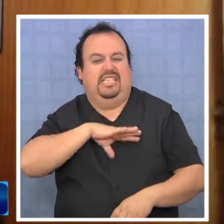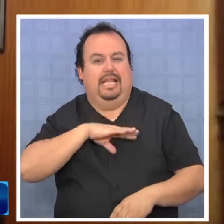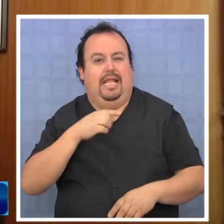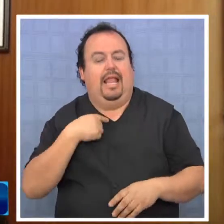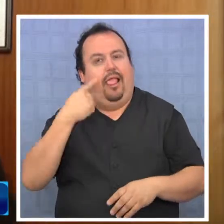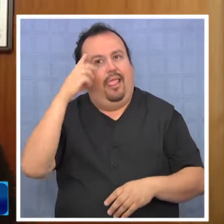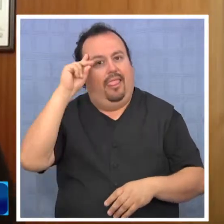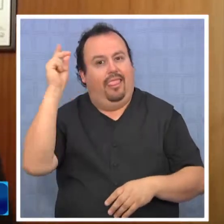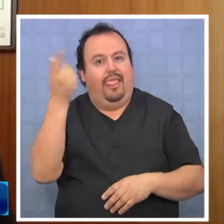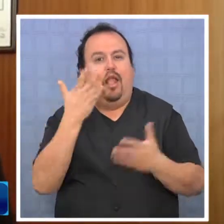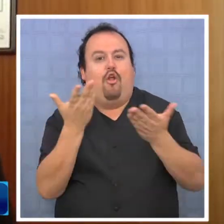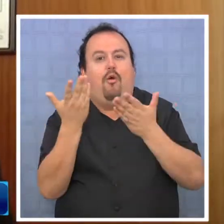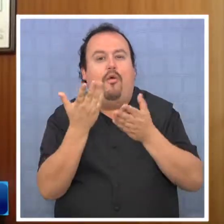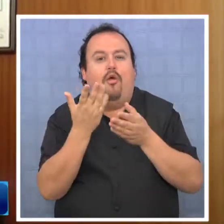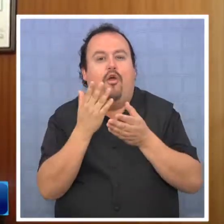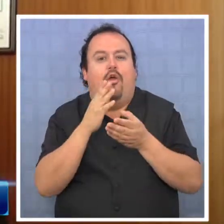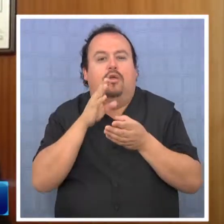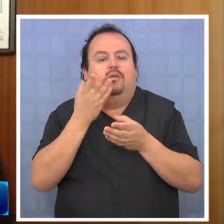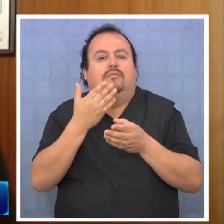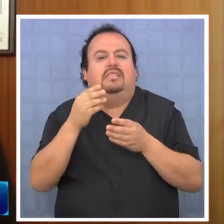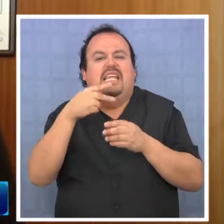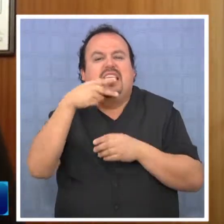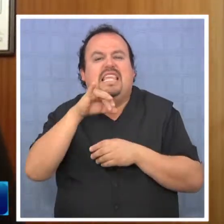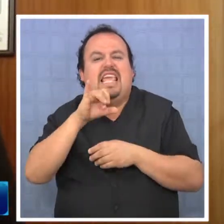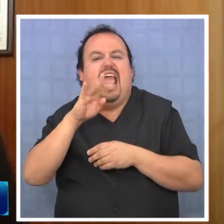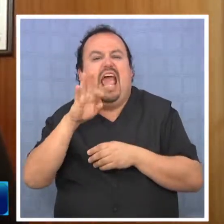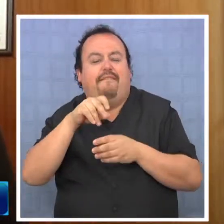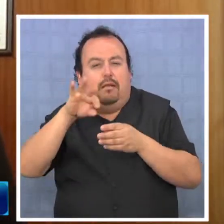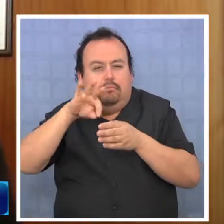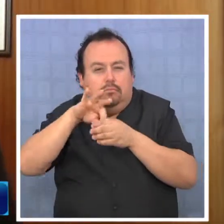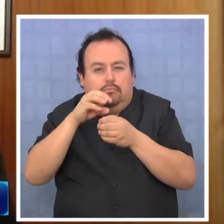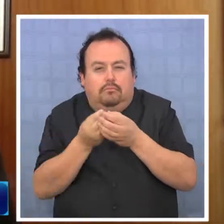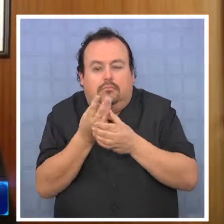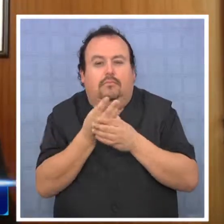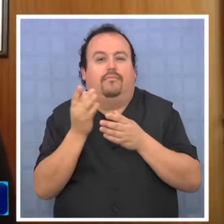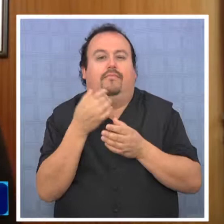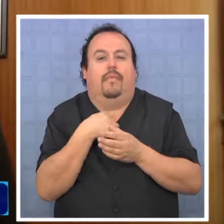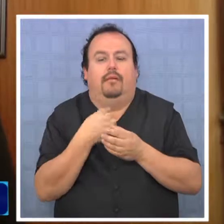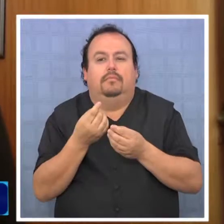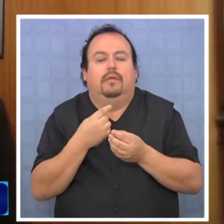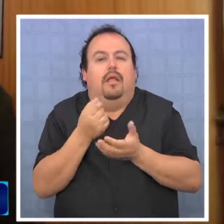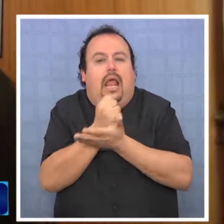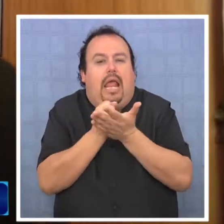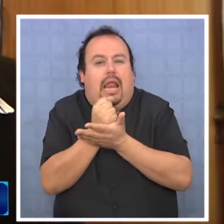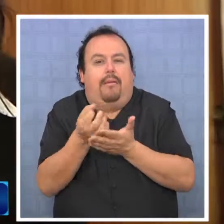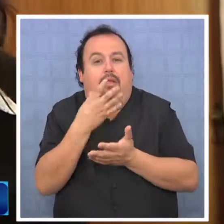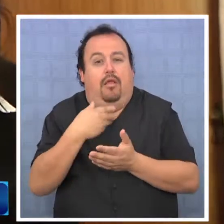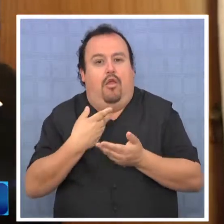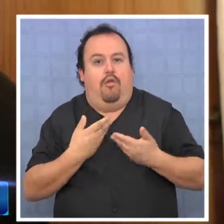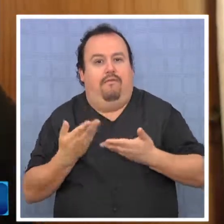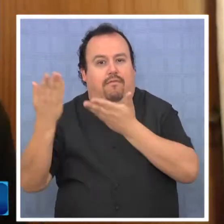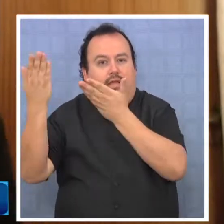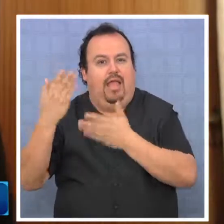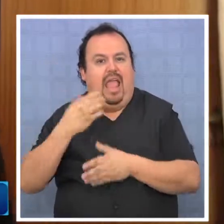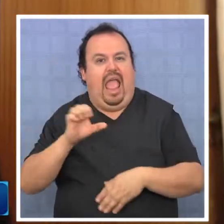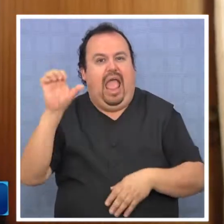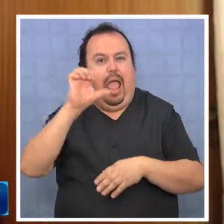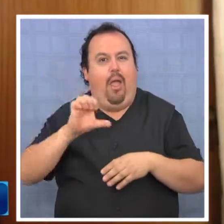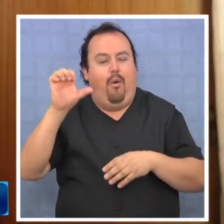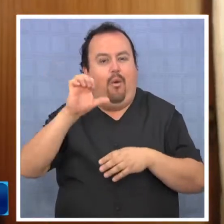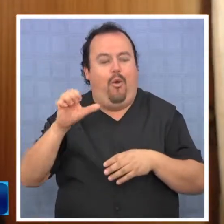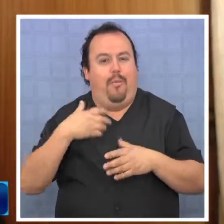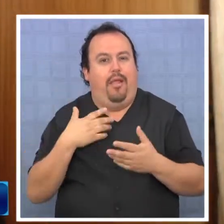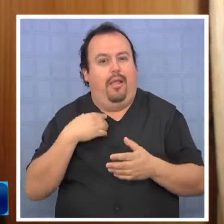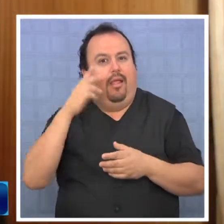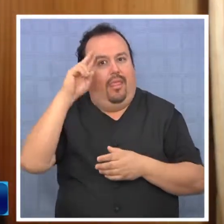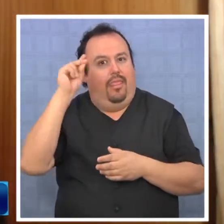de vender hierbas del altiplano como infusión. Ellos creyeron en esta idea, me llevaron a Europa a una feria y de ahí sale